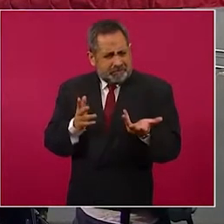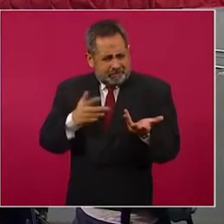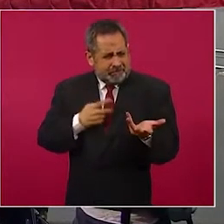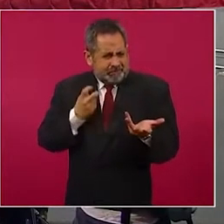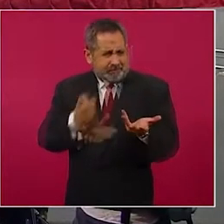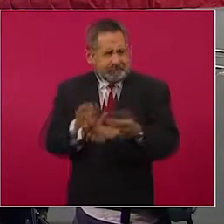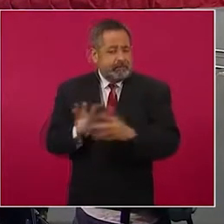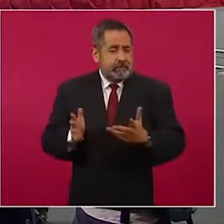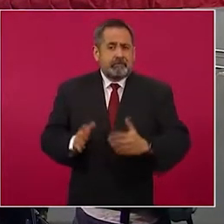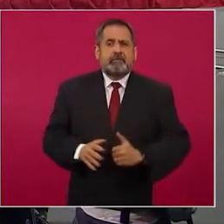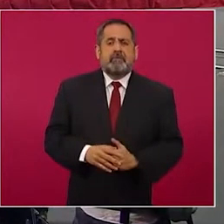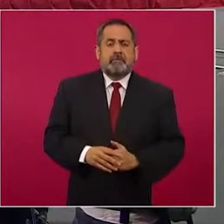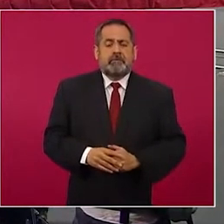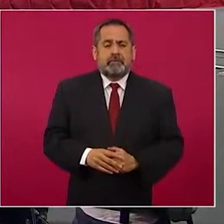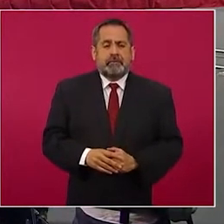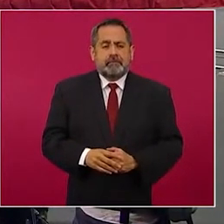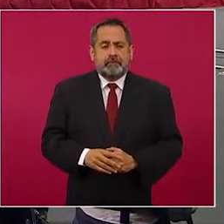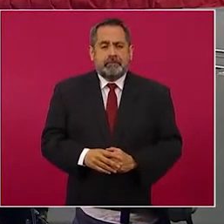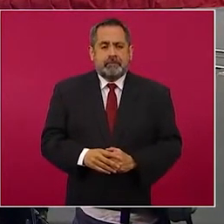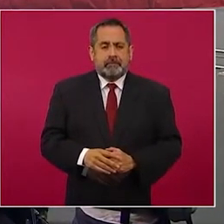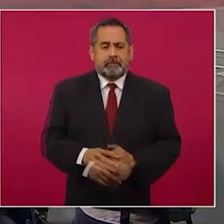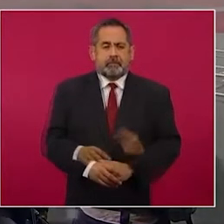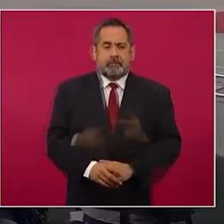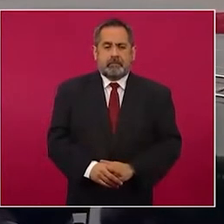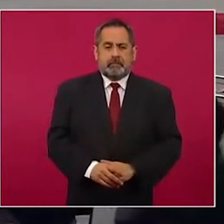COVID. Dos,